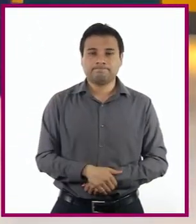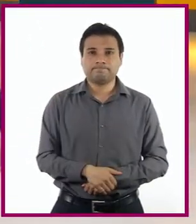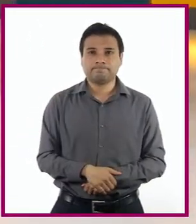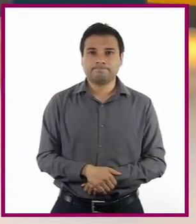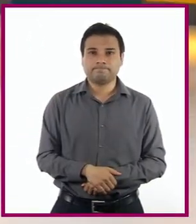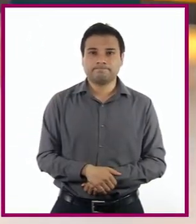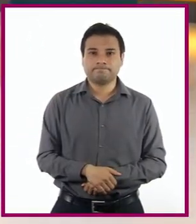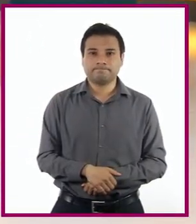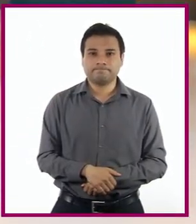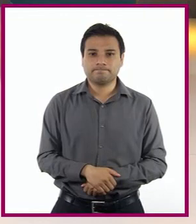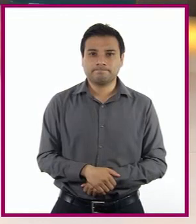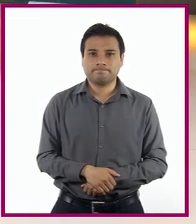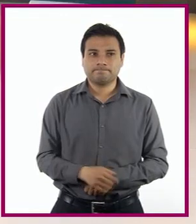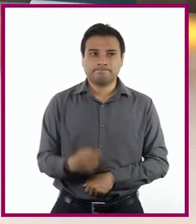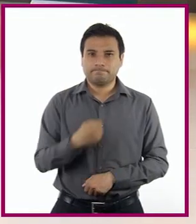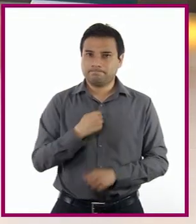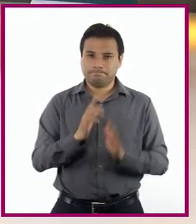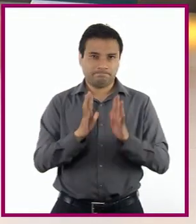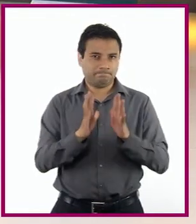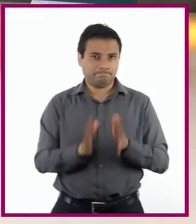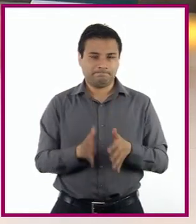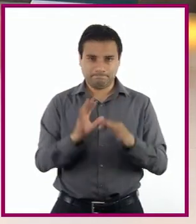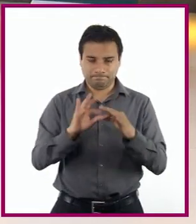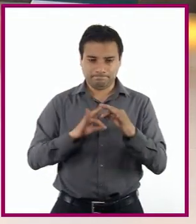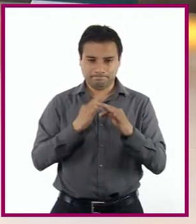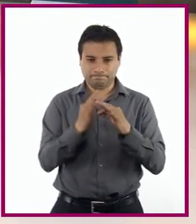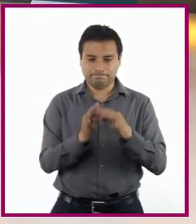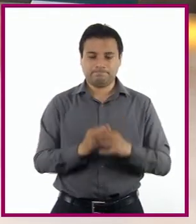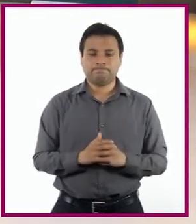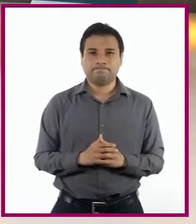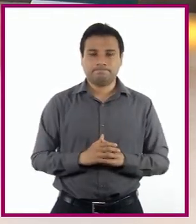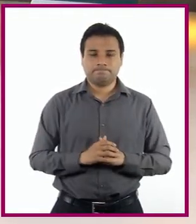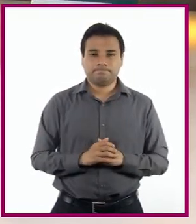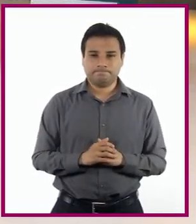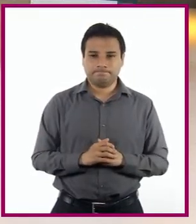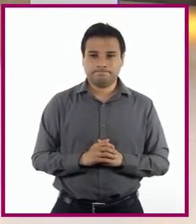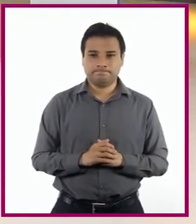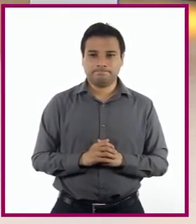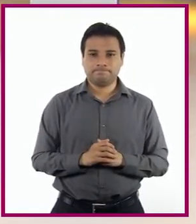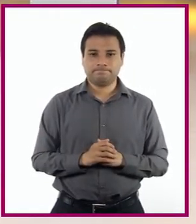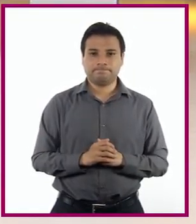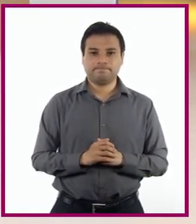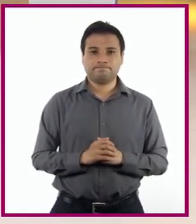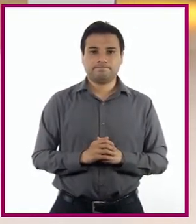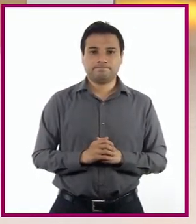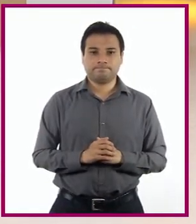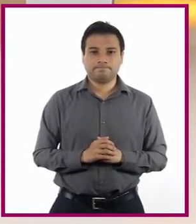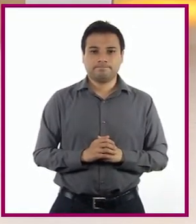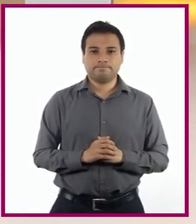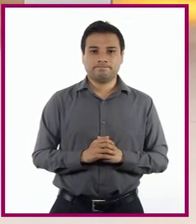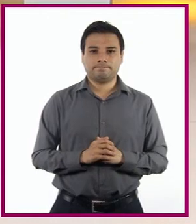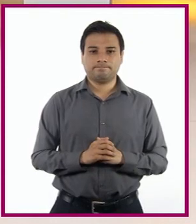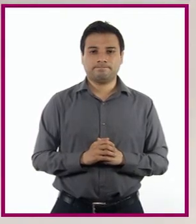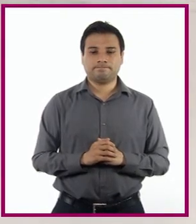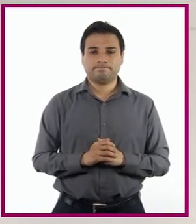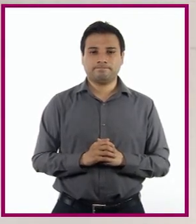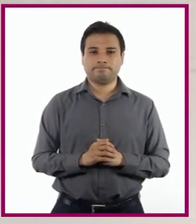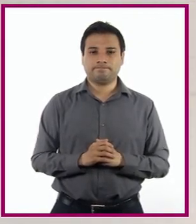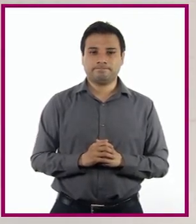Bueno, yo ya estoy lista Podemos usar este libro Este te lo voy a poner aquí